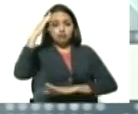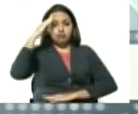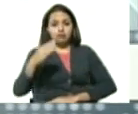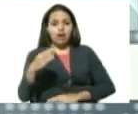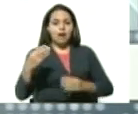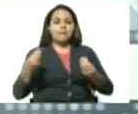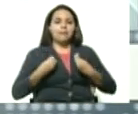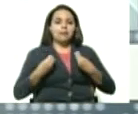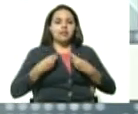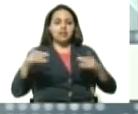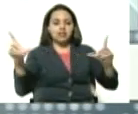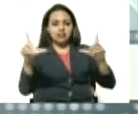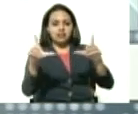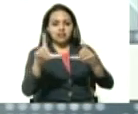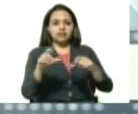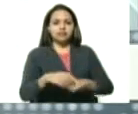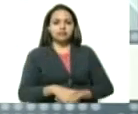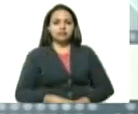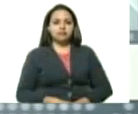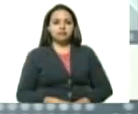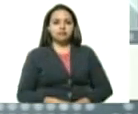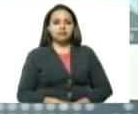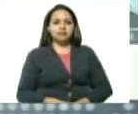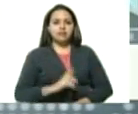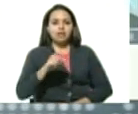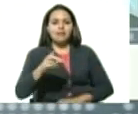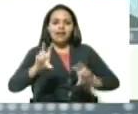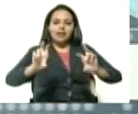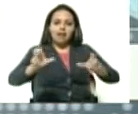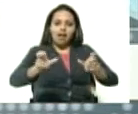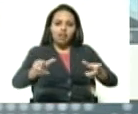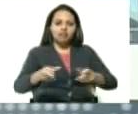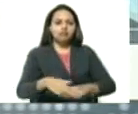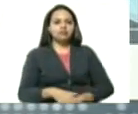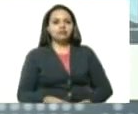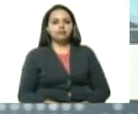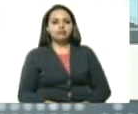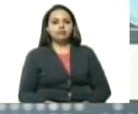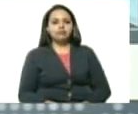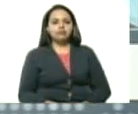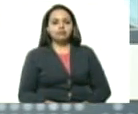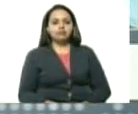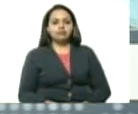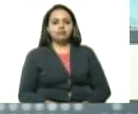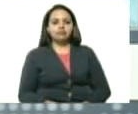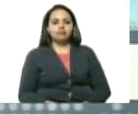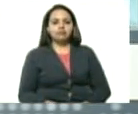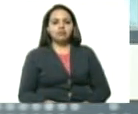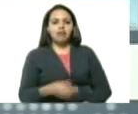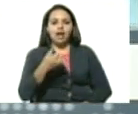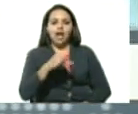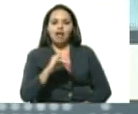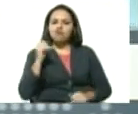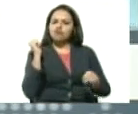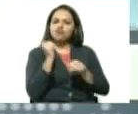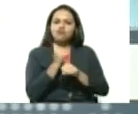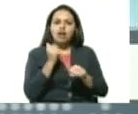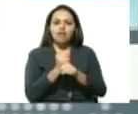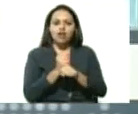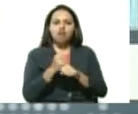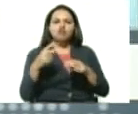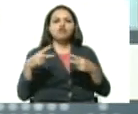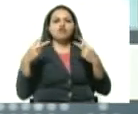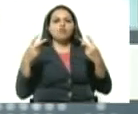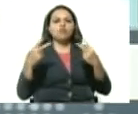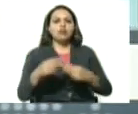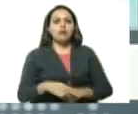ViveTV. Y a través de la radio estamos en una jornada doble de